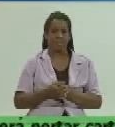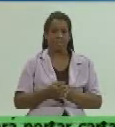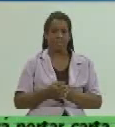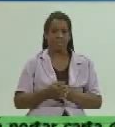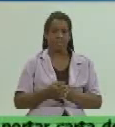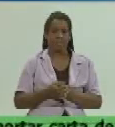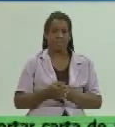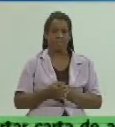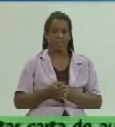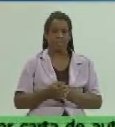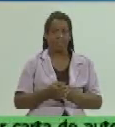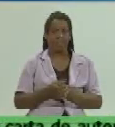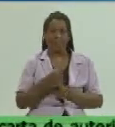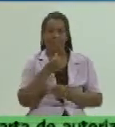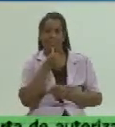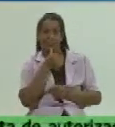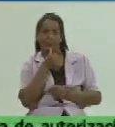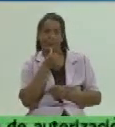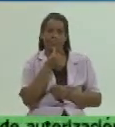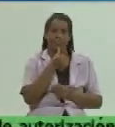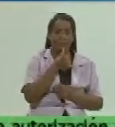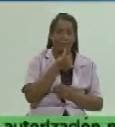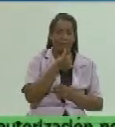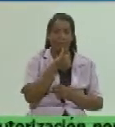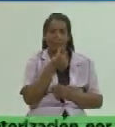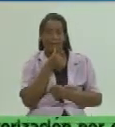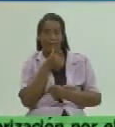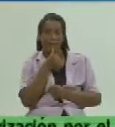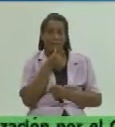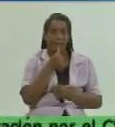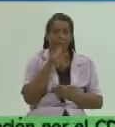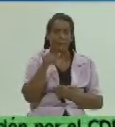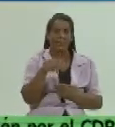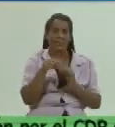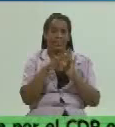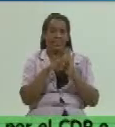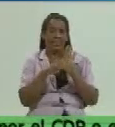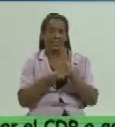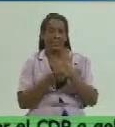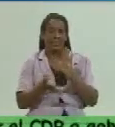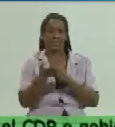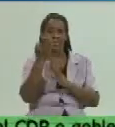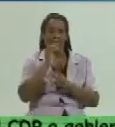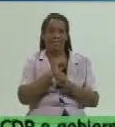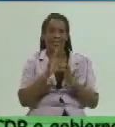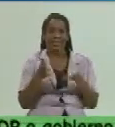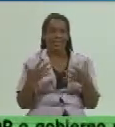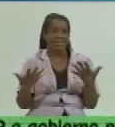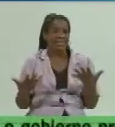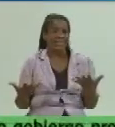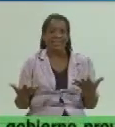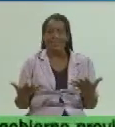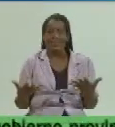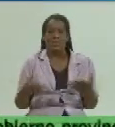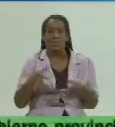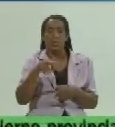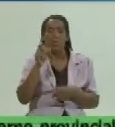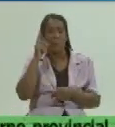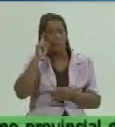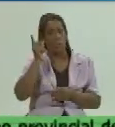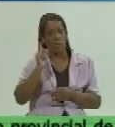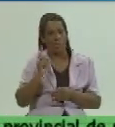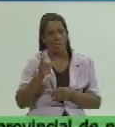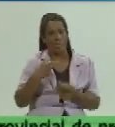persisten inquietudes por parte de los oyentes de esta emisión de alto y claro sobre la coherencia entre la nueva política de comercialización